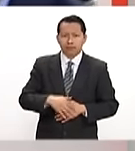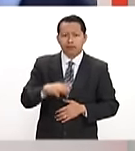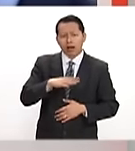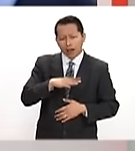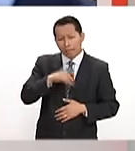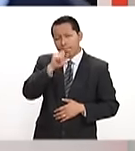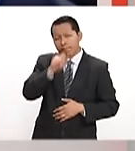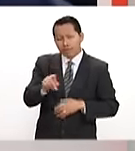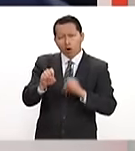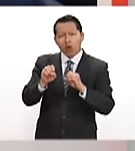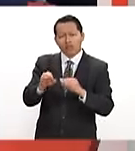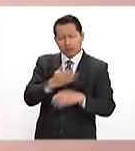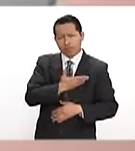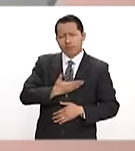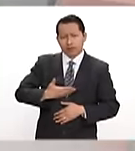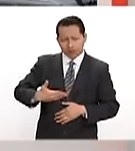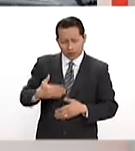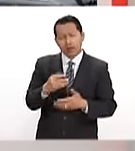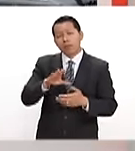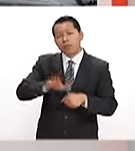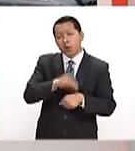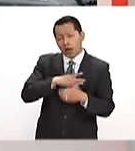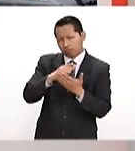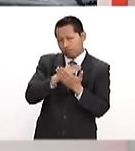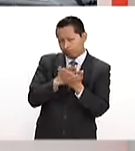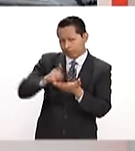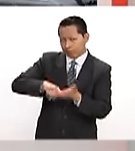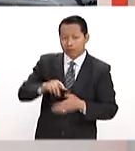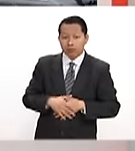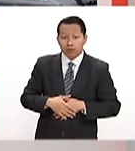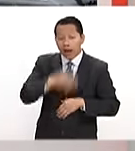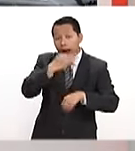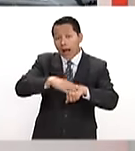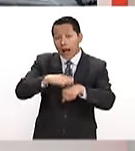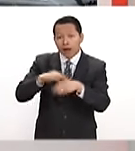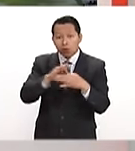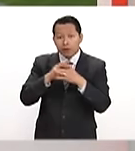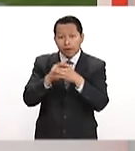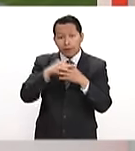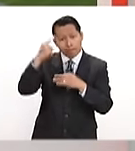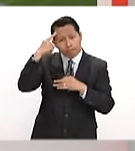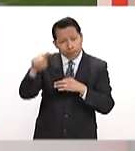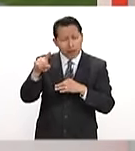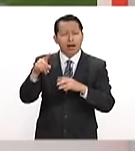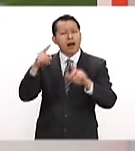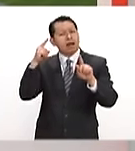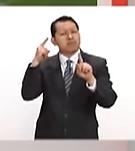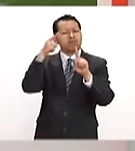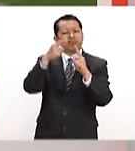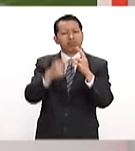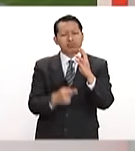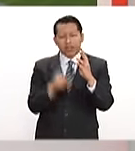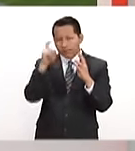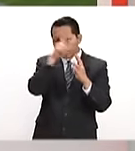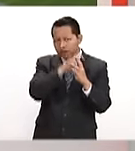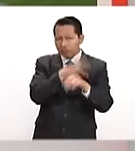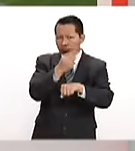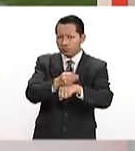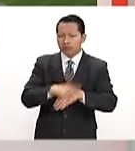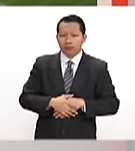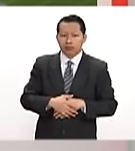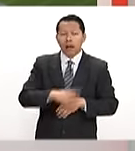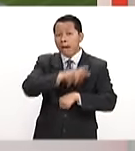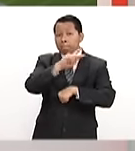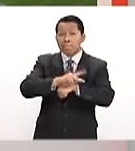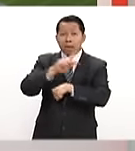oficina del señor presidente por razones de agenda internacional. Y llama a la unidad para resolver los retos. No hay país en el mundo exento